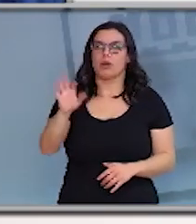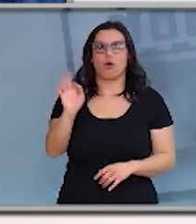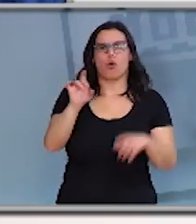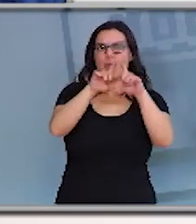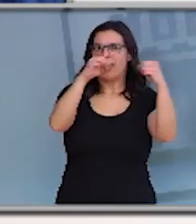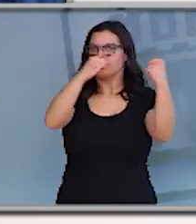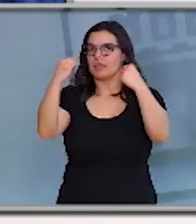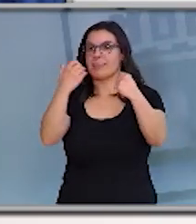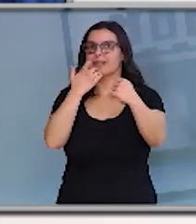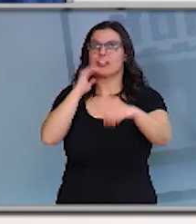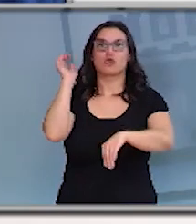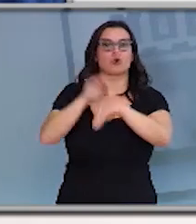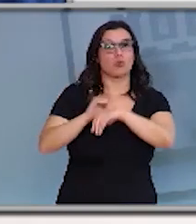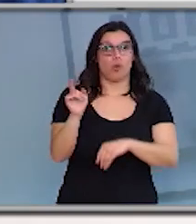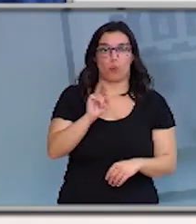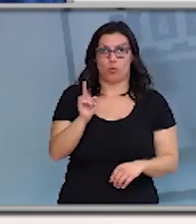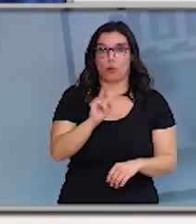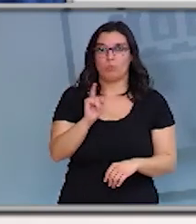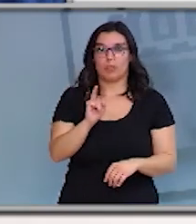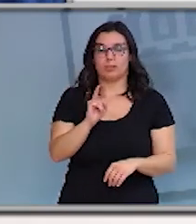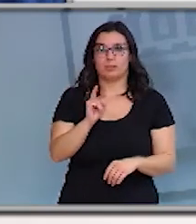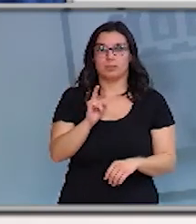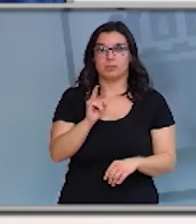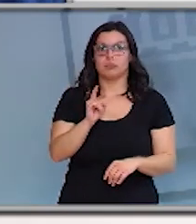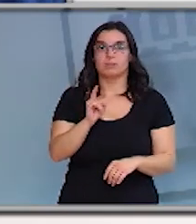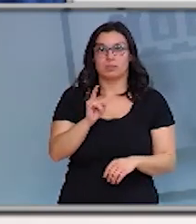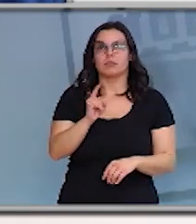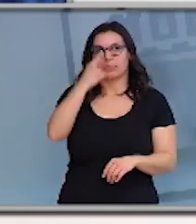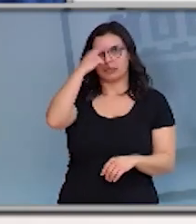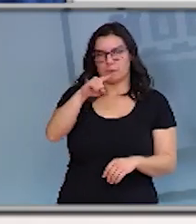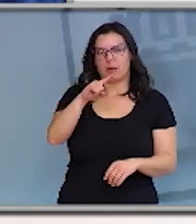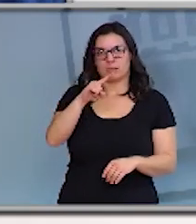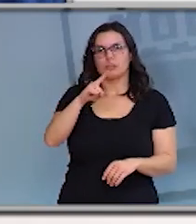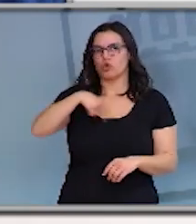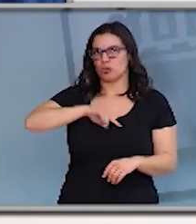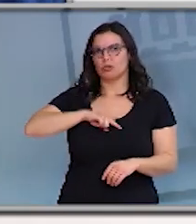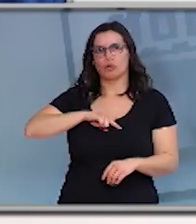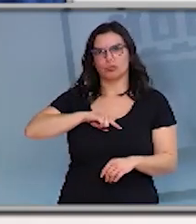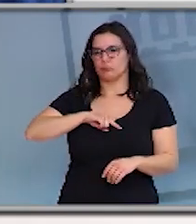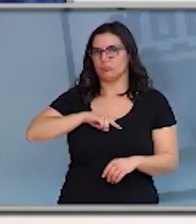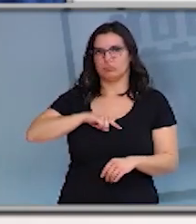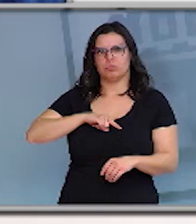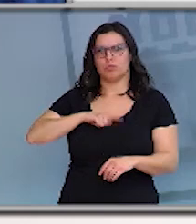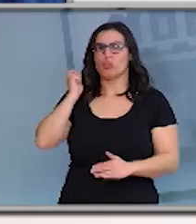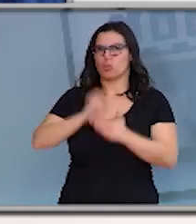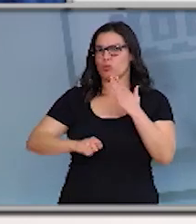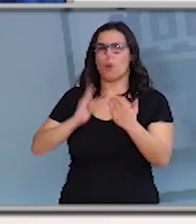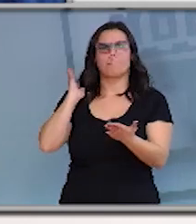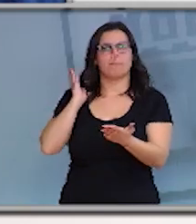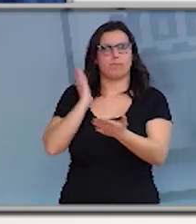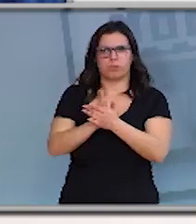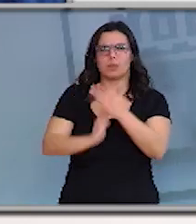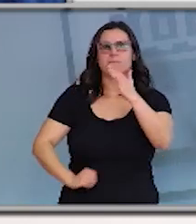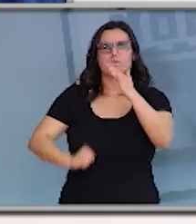las medidas ordenadas tienen que saber que utilizaremos toda la fuerza legal necesaria